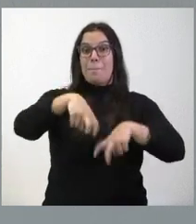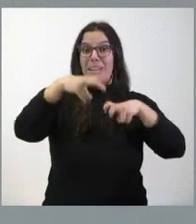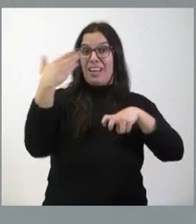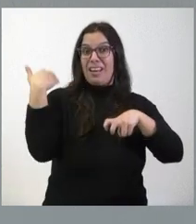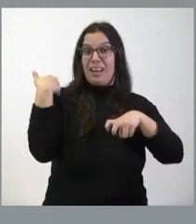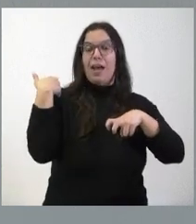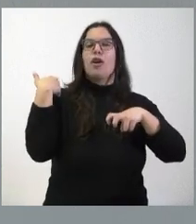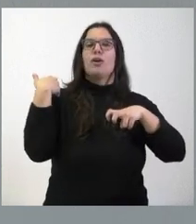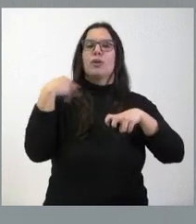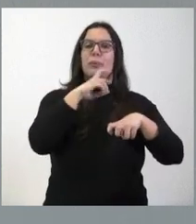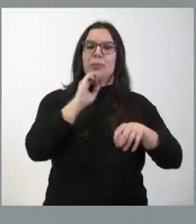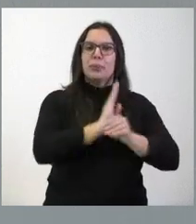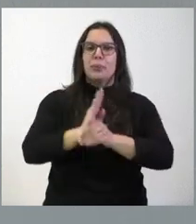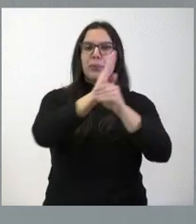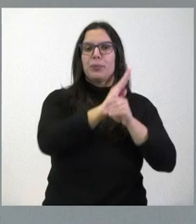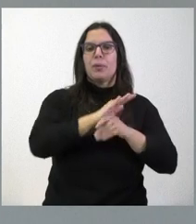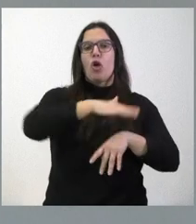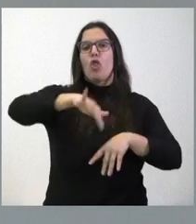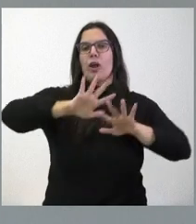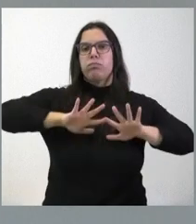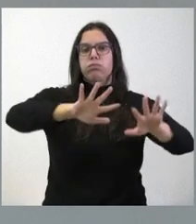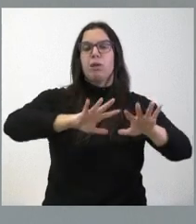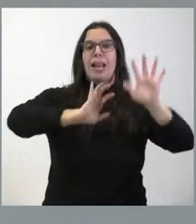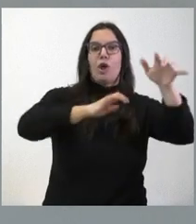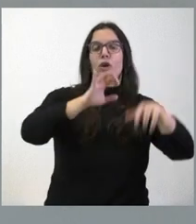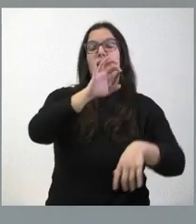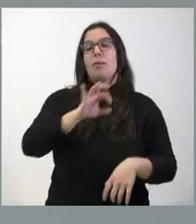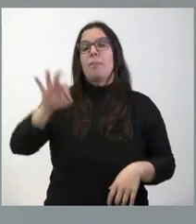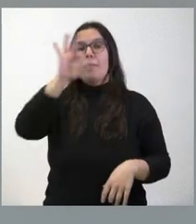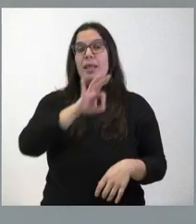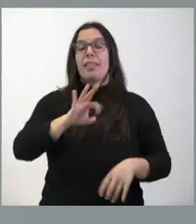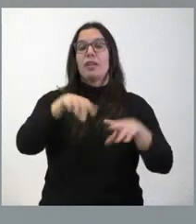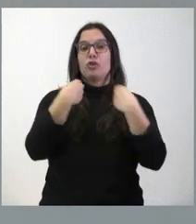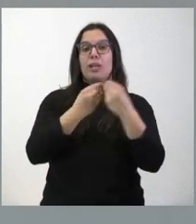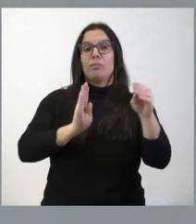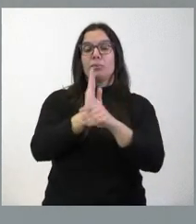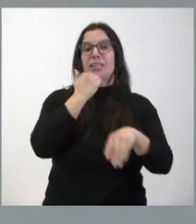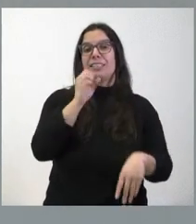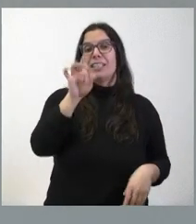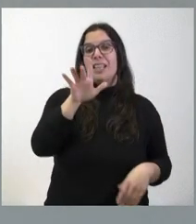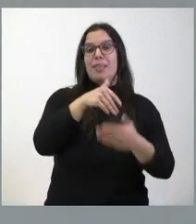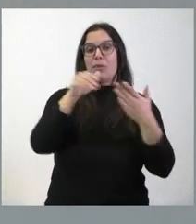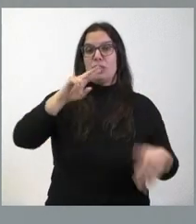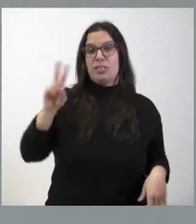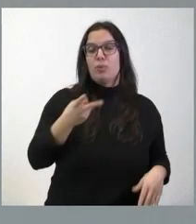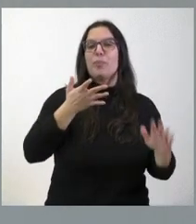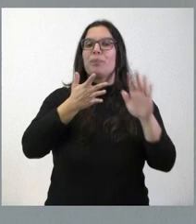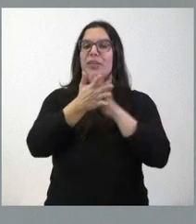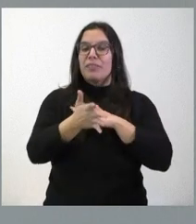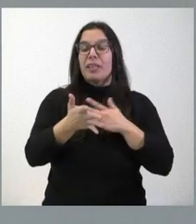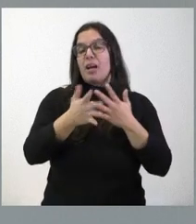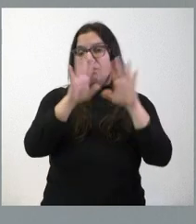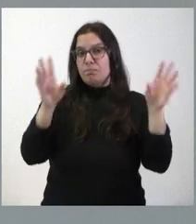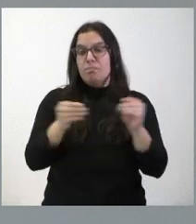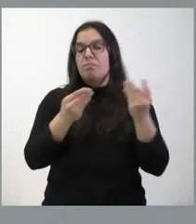instalaciones abandonadas en las provincias de León y Palencia por un importe de casi 15 millones de euros. Se trata, en definitiva,